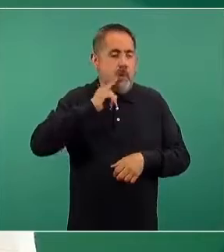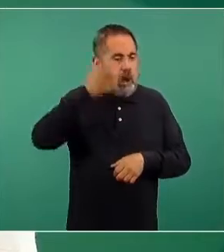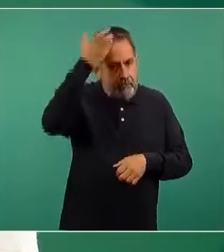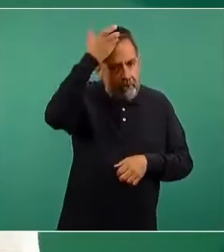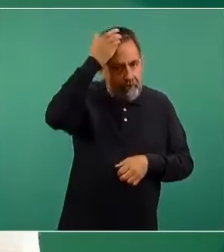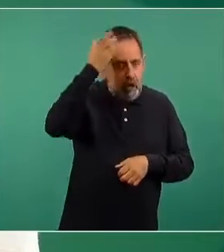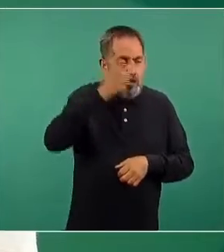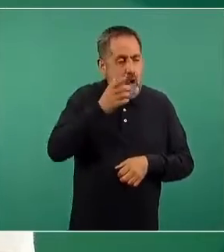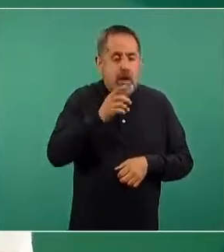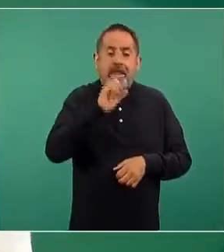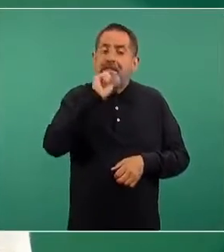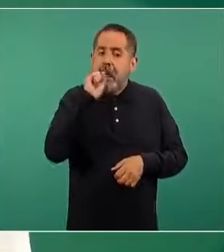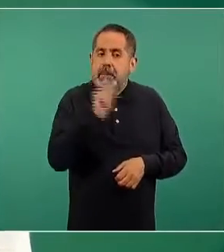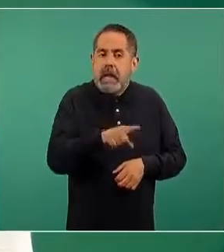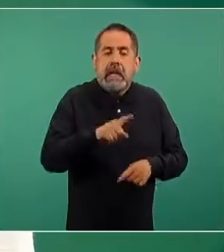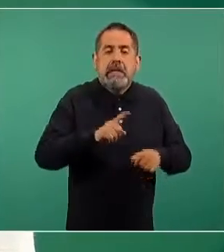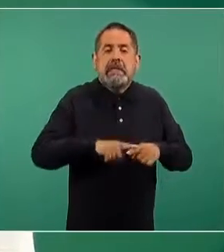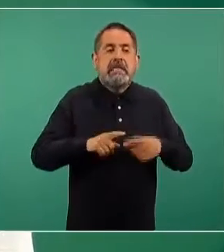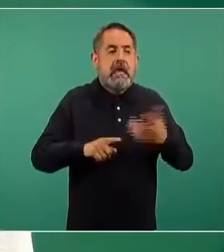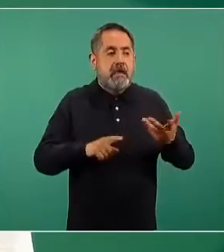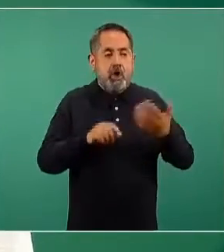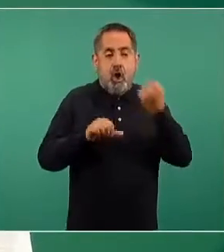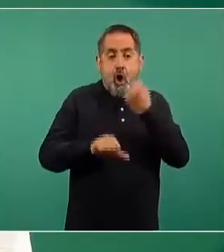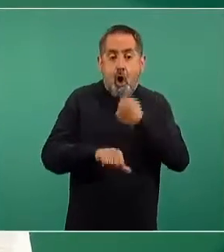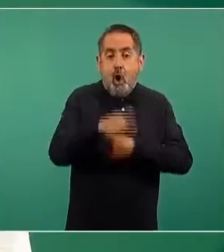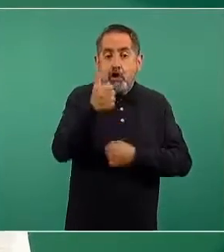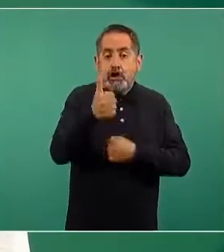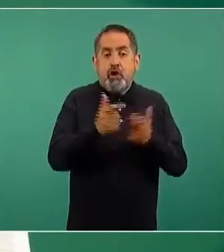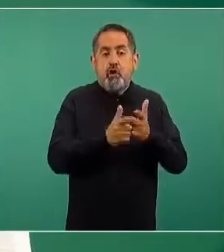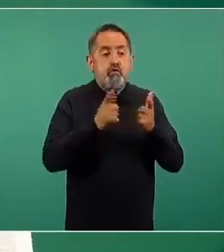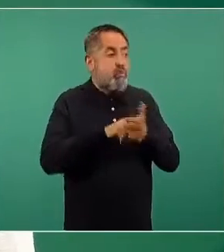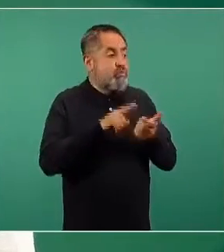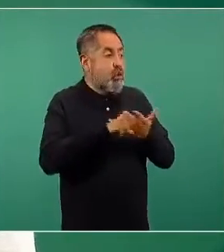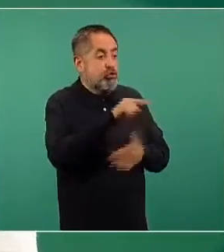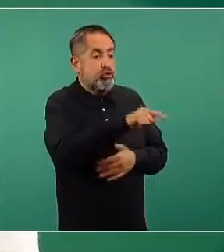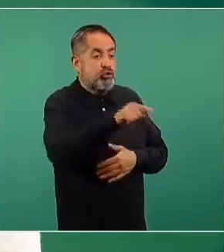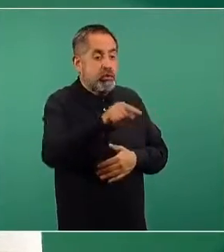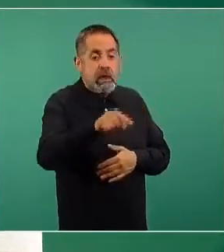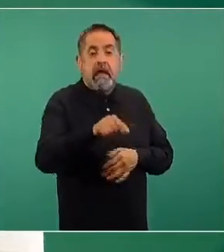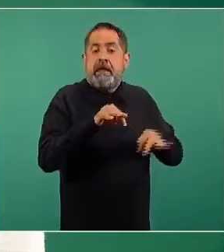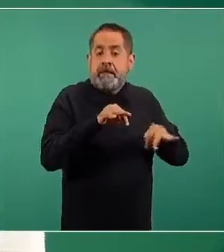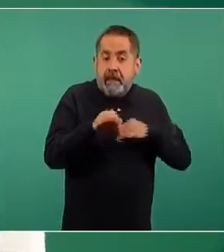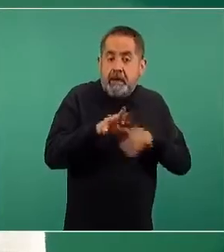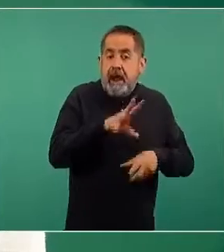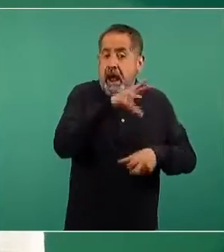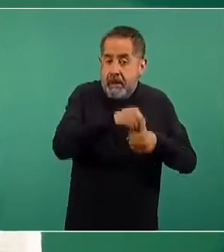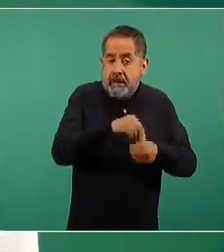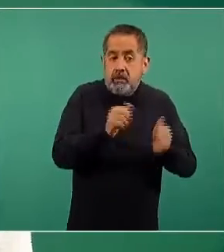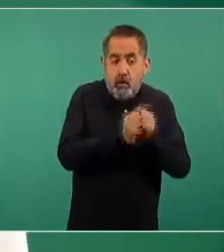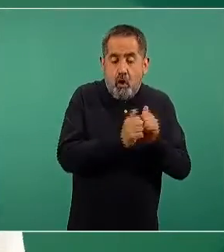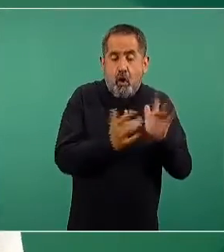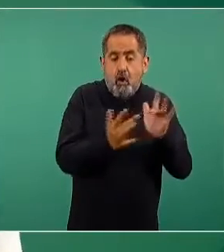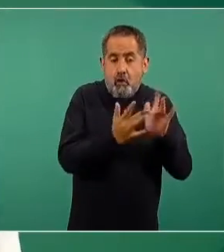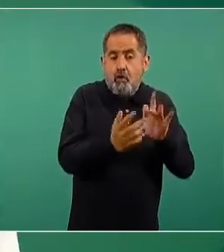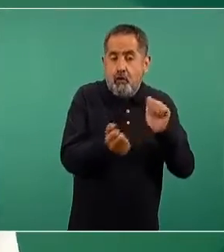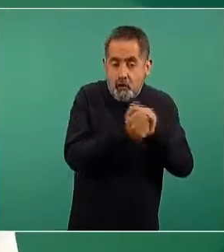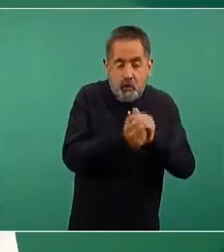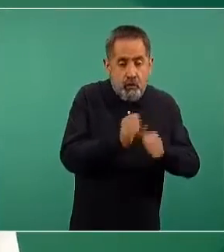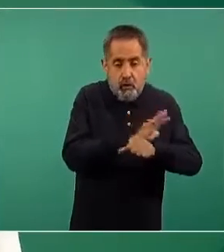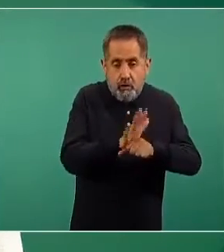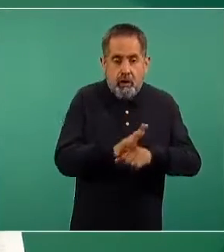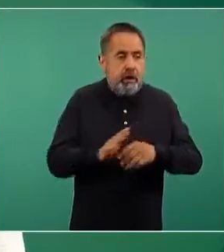enfermeras, sino también otras 11 categorías laborales de personas que están en contacto cercano con